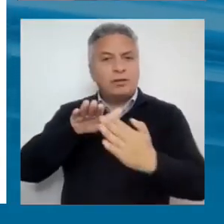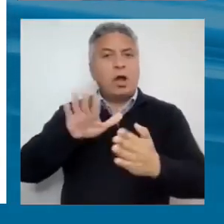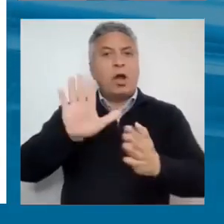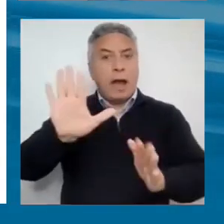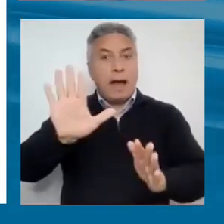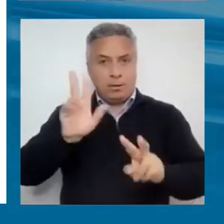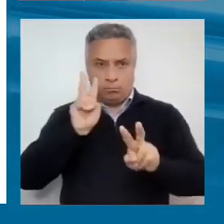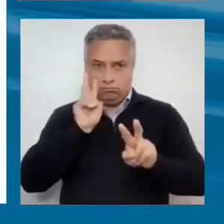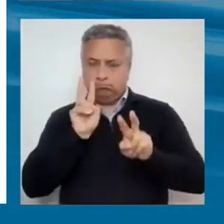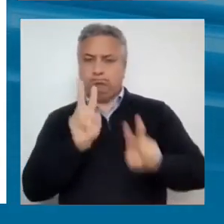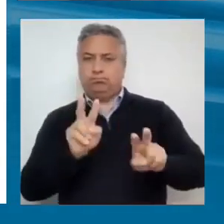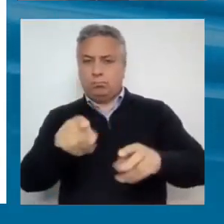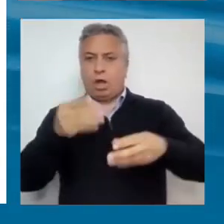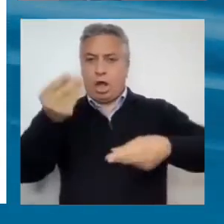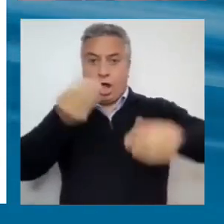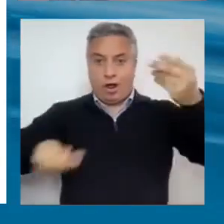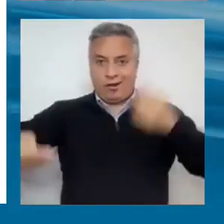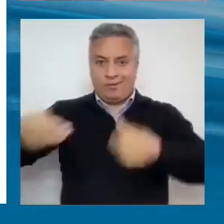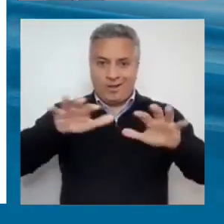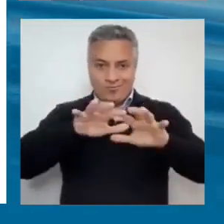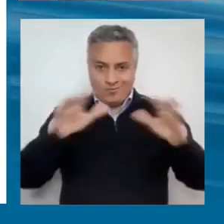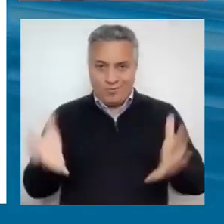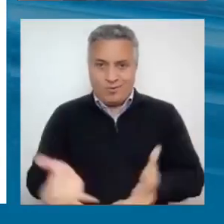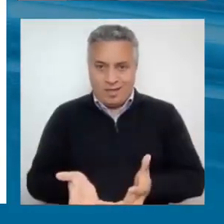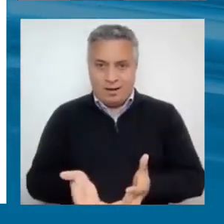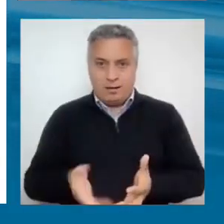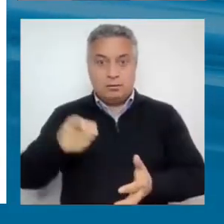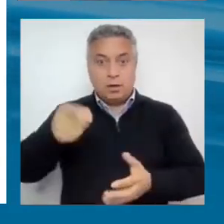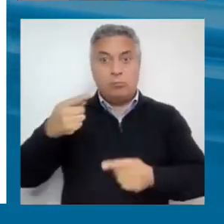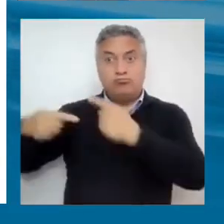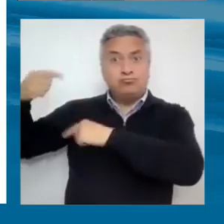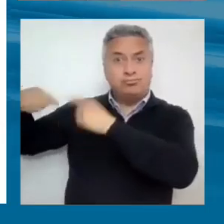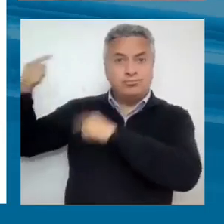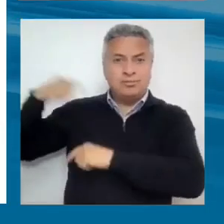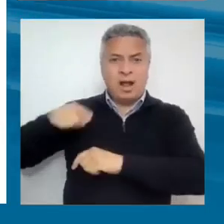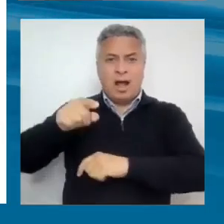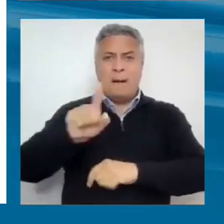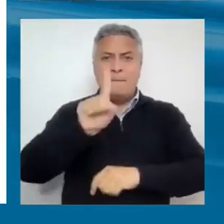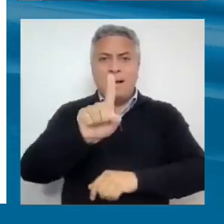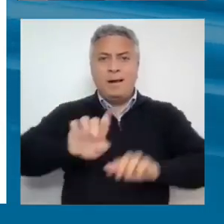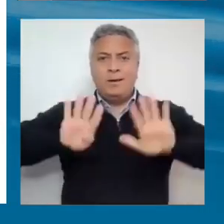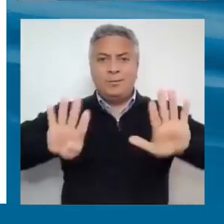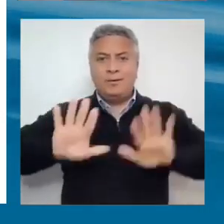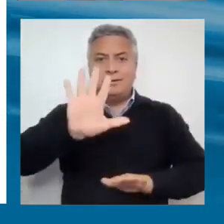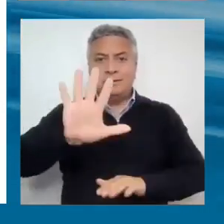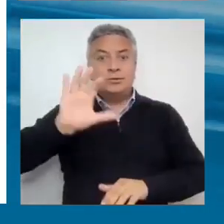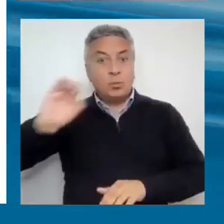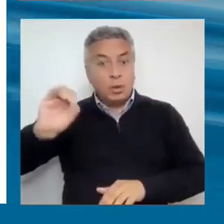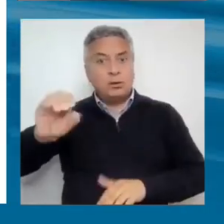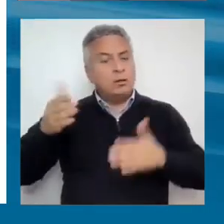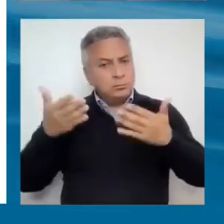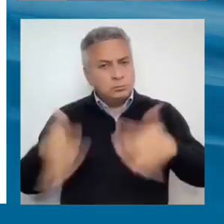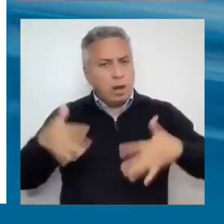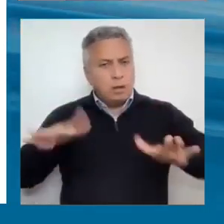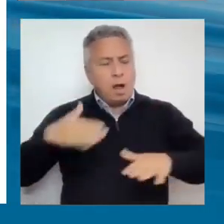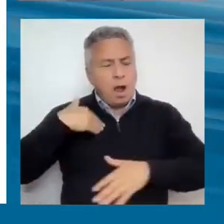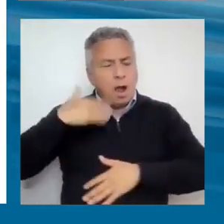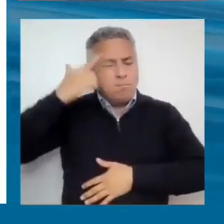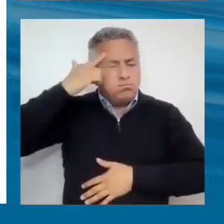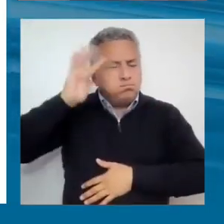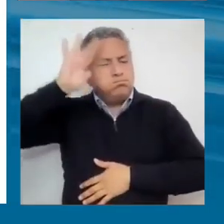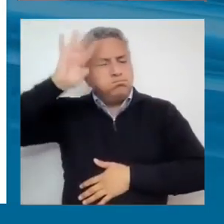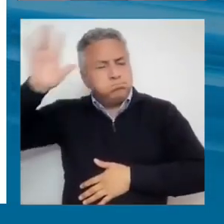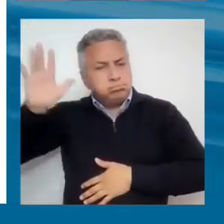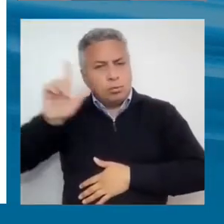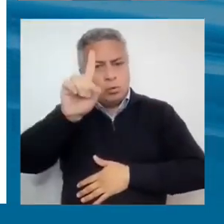El modelo centro-periferia de Raúl Previch en los años 50, que se hizo tan famoso, ya era una reflexión de un centro, una periferia, y